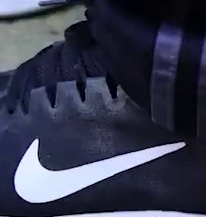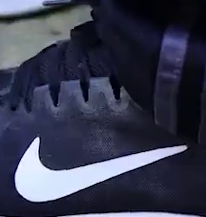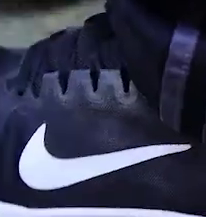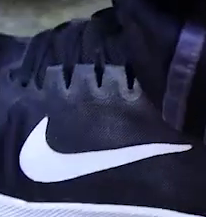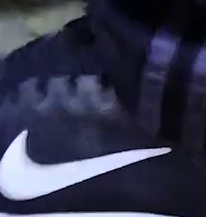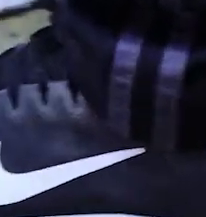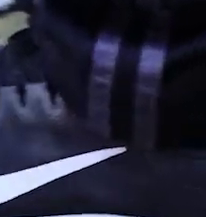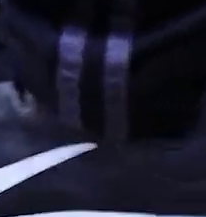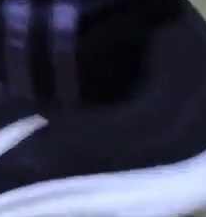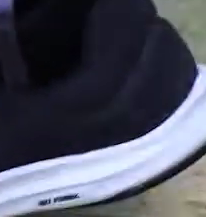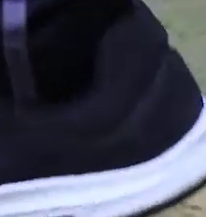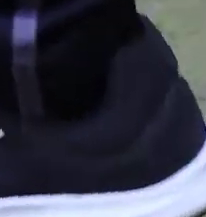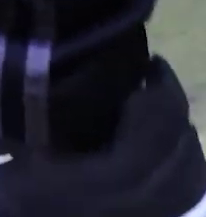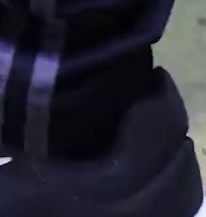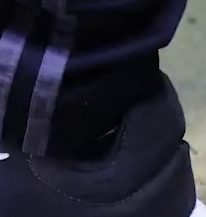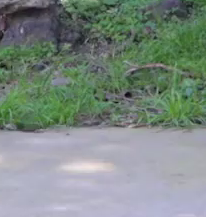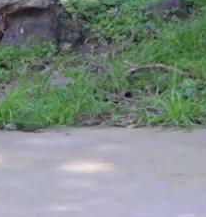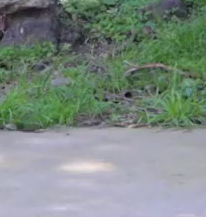más.